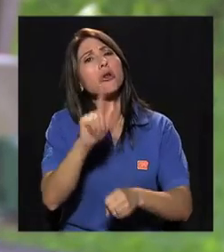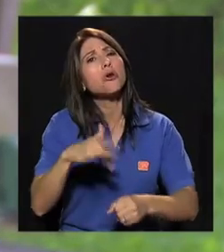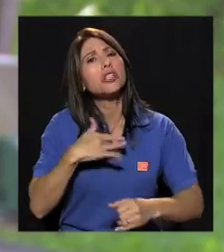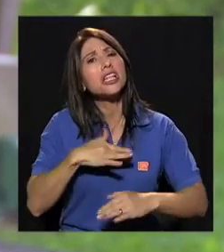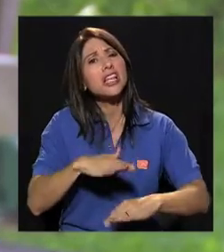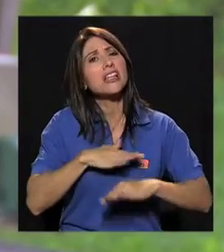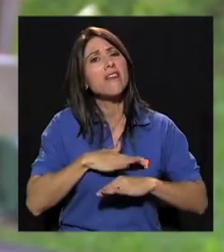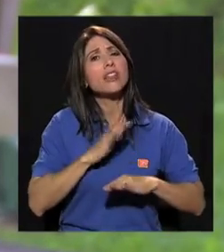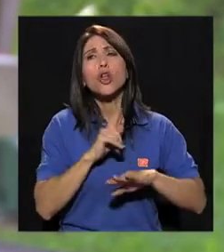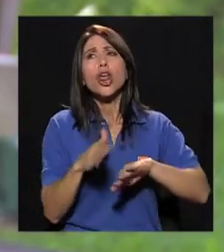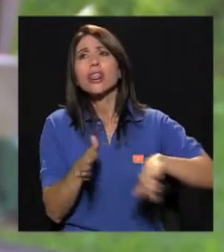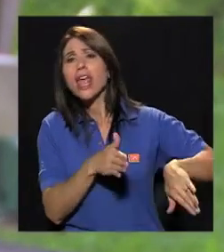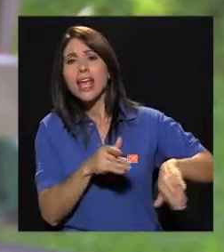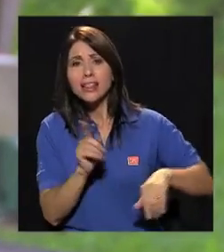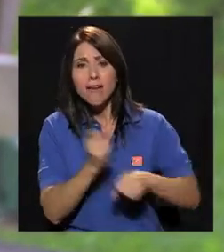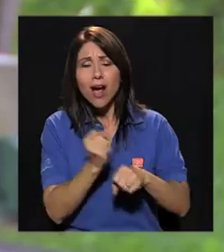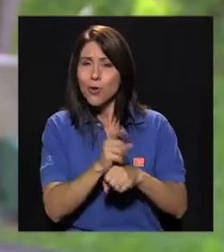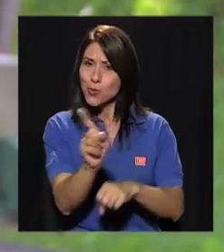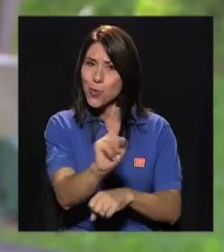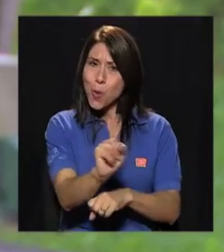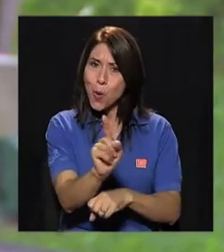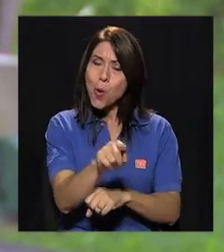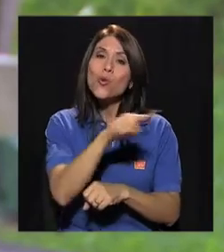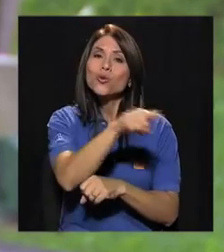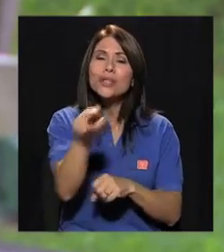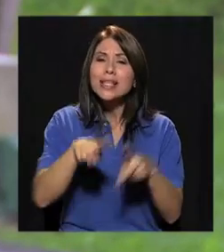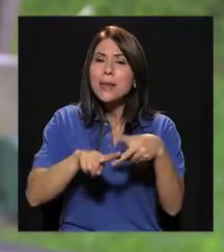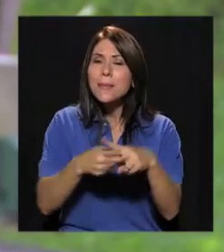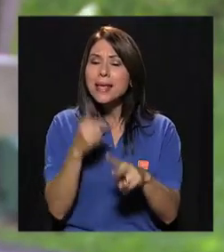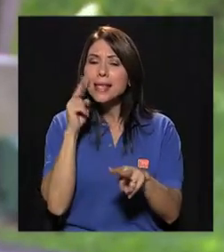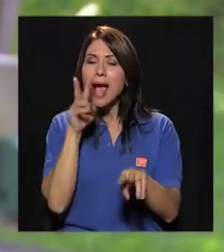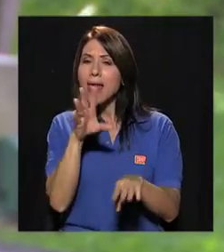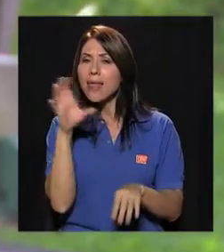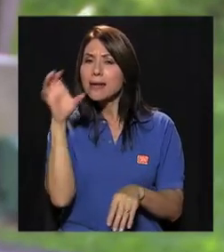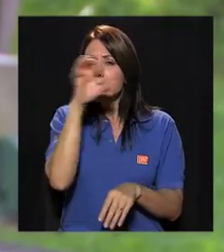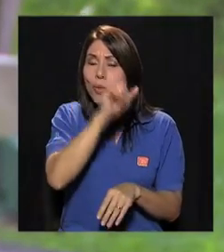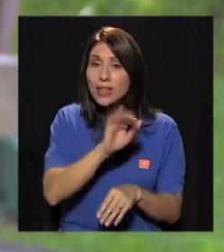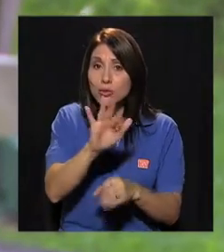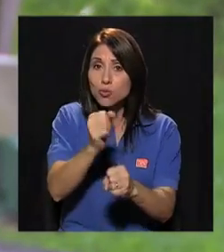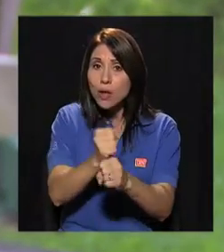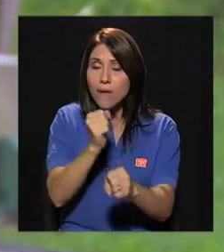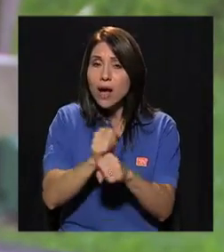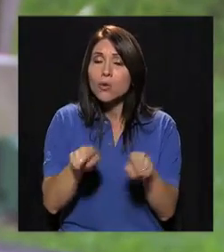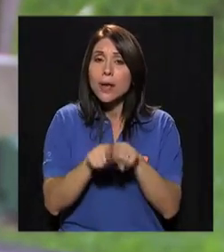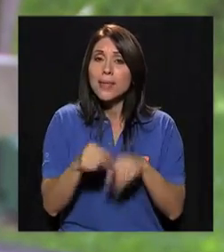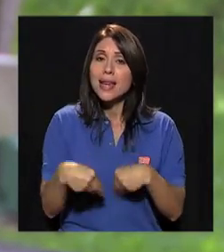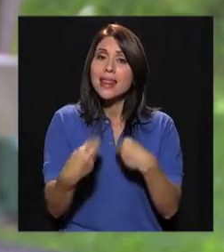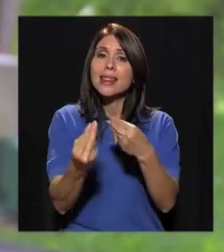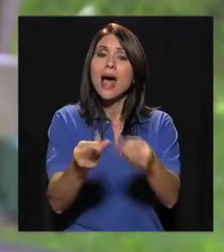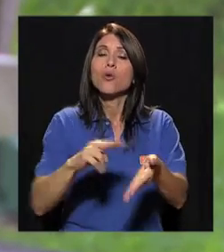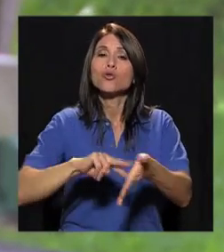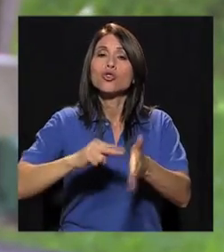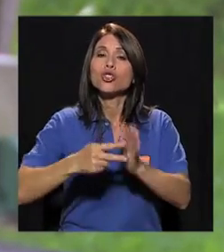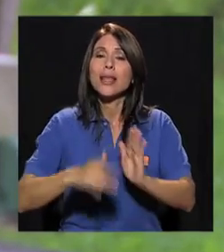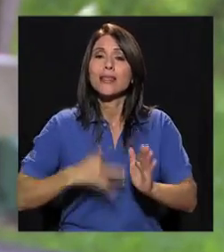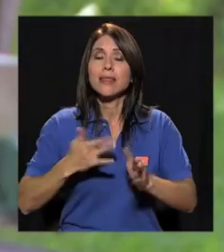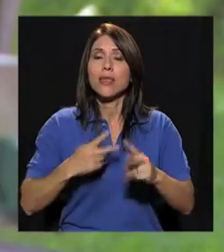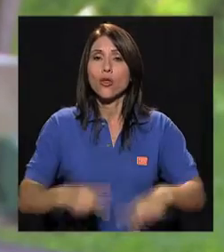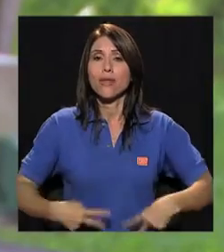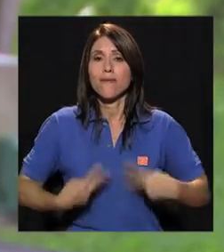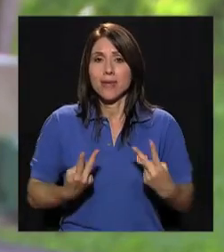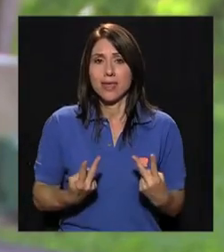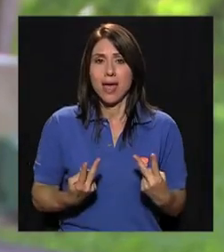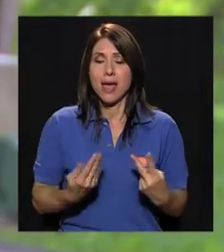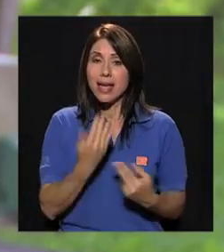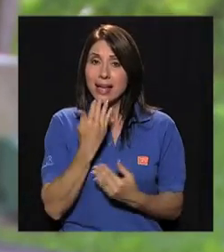satisfactorio dejen el trabajo en el que están, sino que empiecen a valorar cómo ese trabajo les da un sentido de vida también, porque gracias al